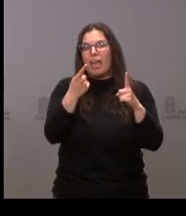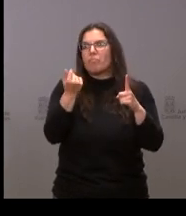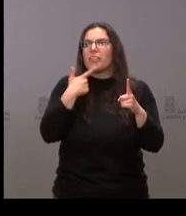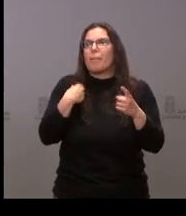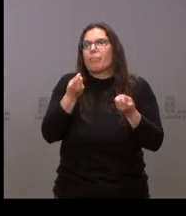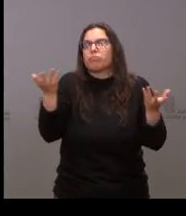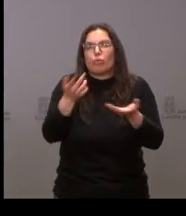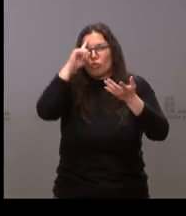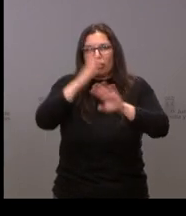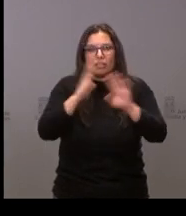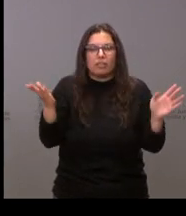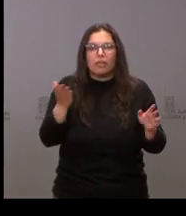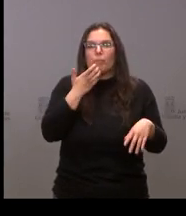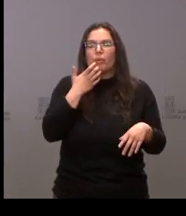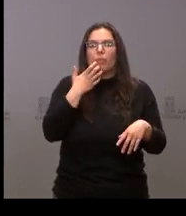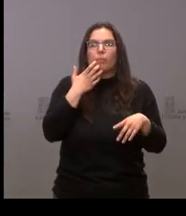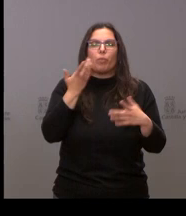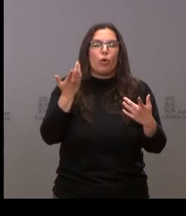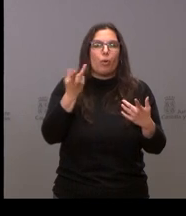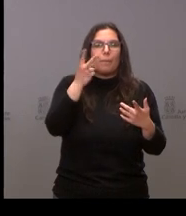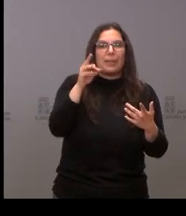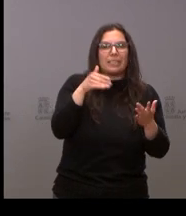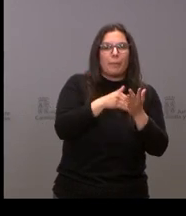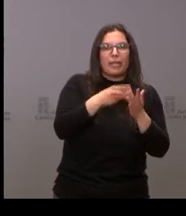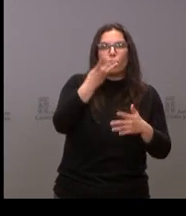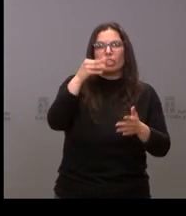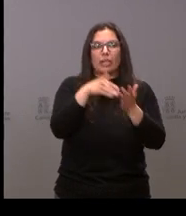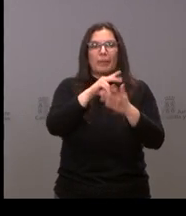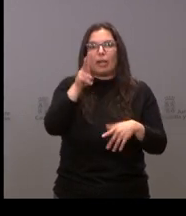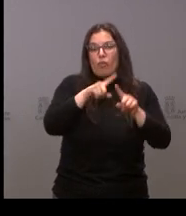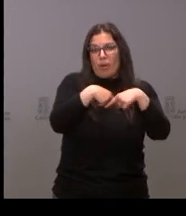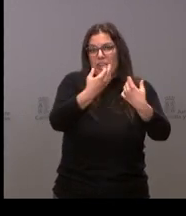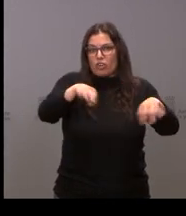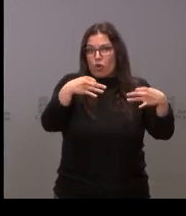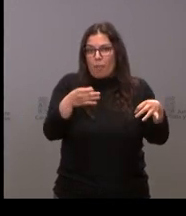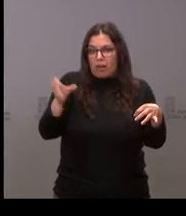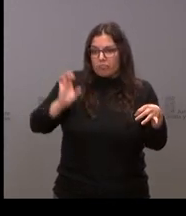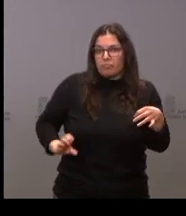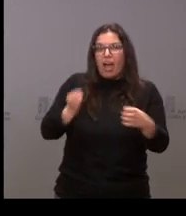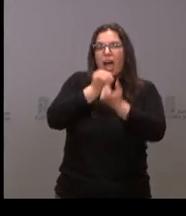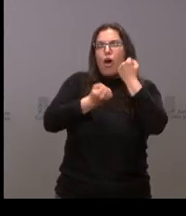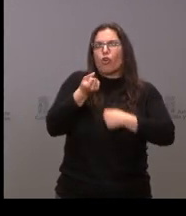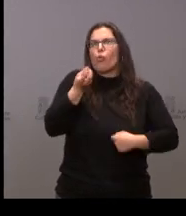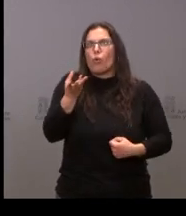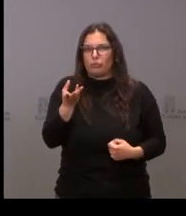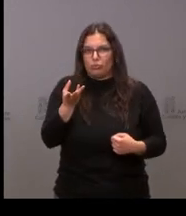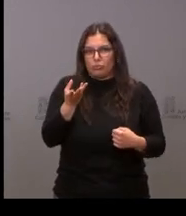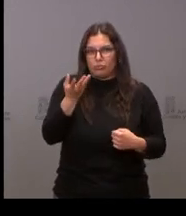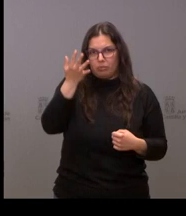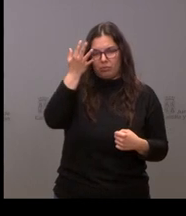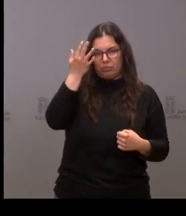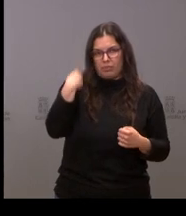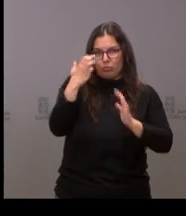para alguien que cobre entre 20 y 30 mil euros una familia normal ¿cuánto puede ingresar en el bolsillo? y para el